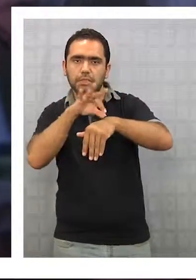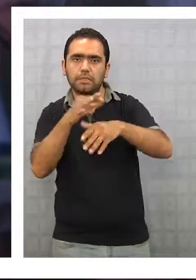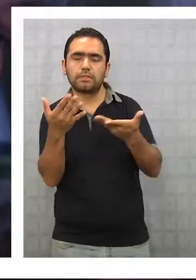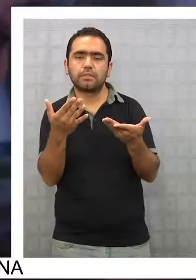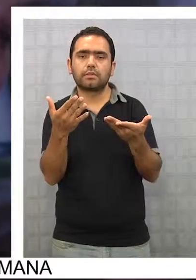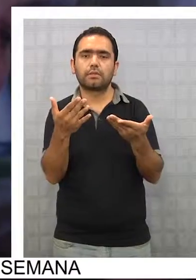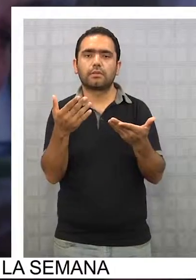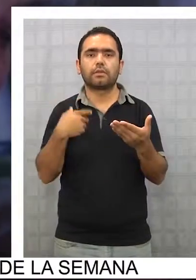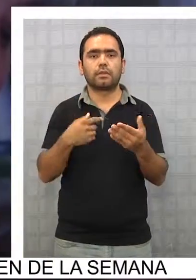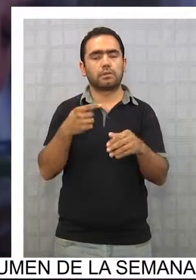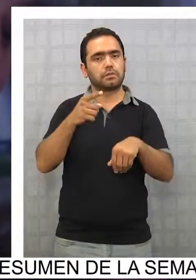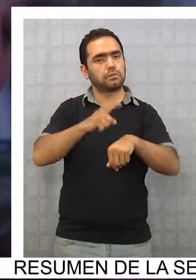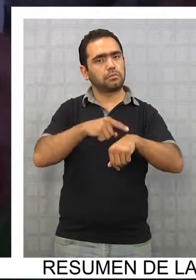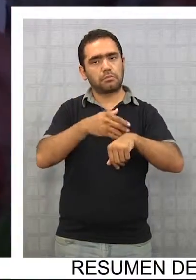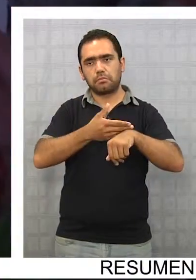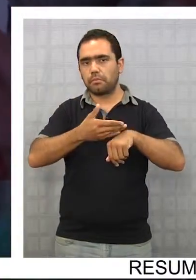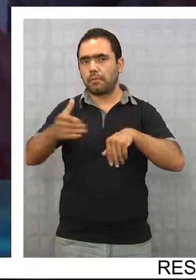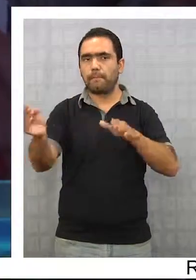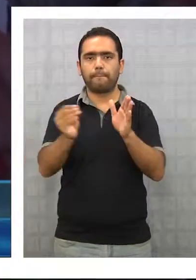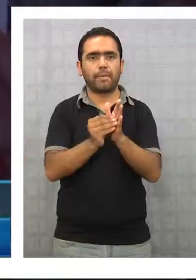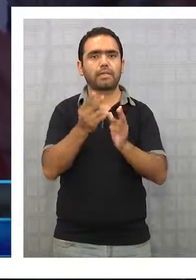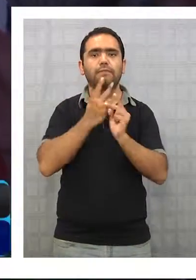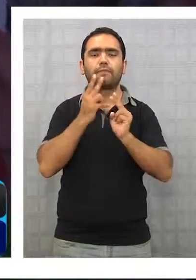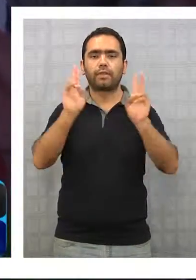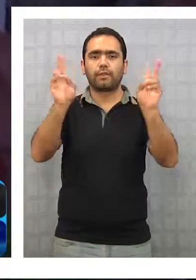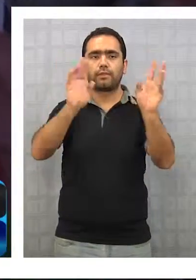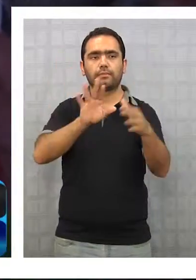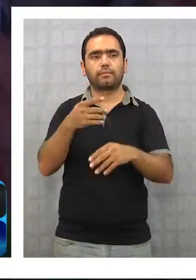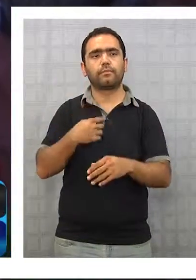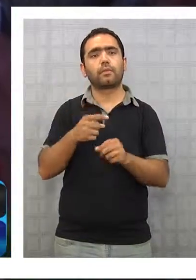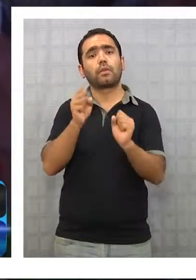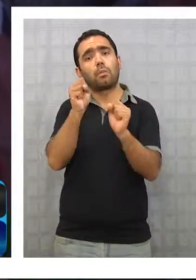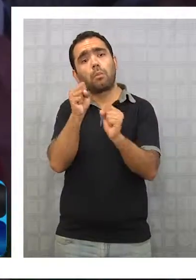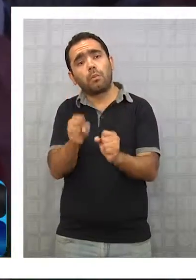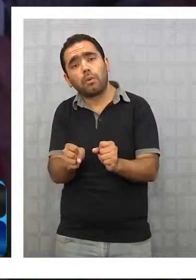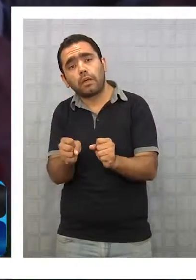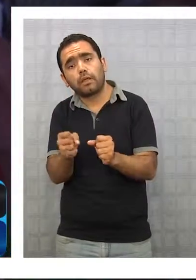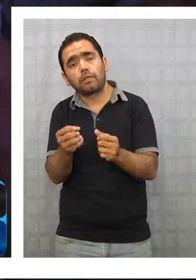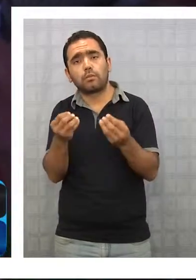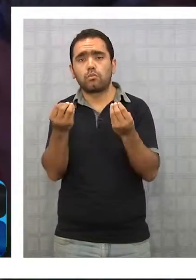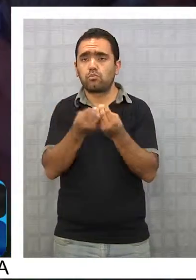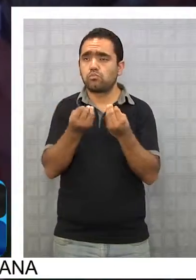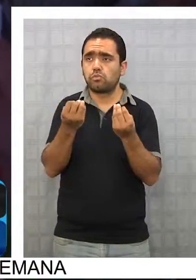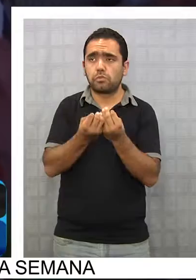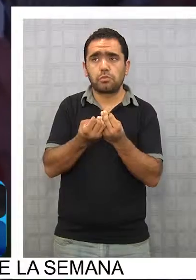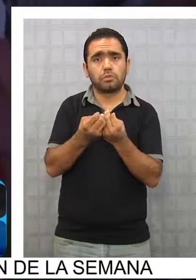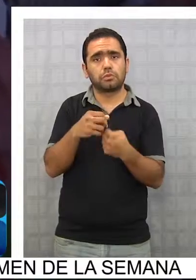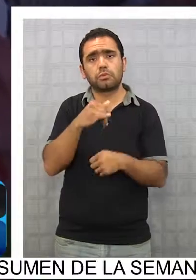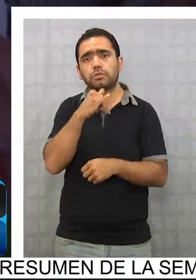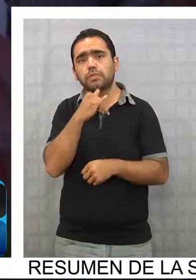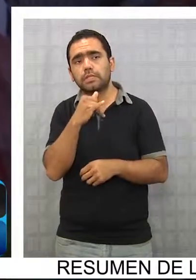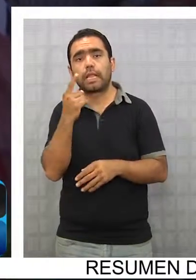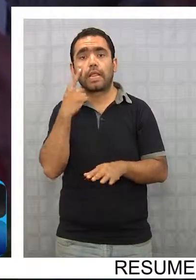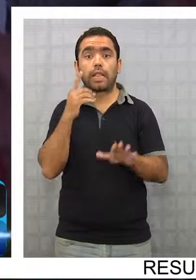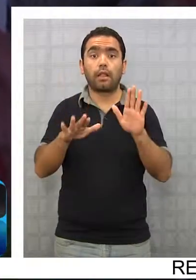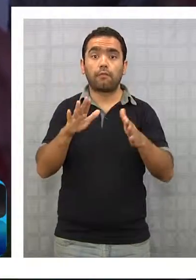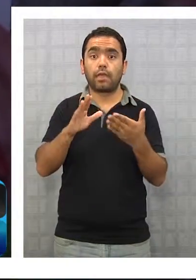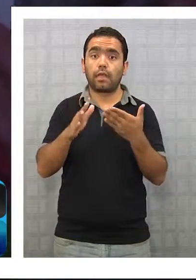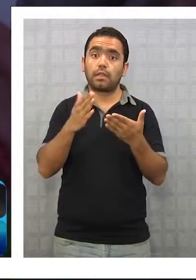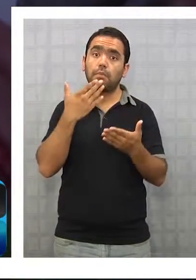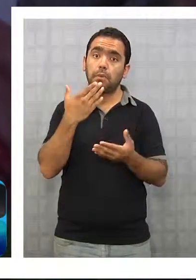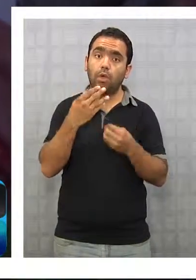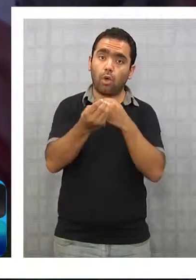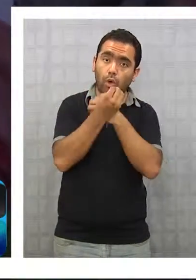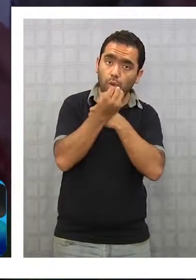alargamiento de vida de los adultos mayores. Puede ser muchos motivos, régimen alimenticio,